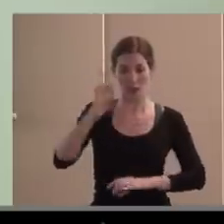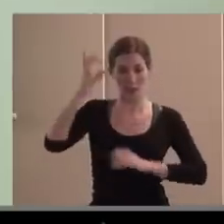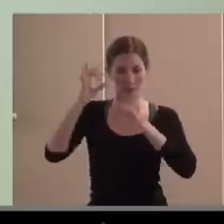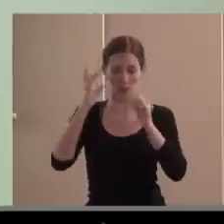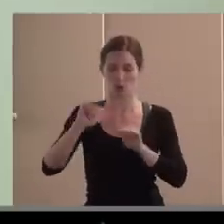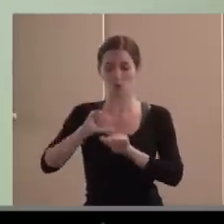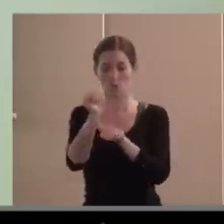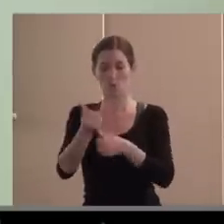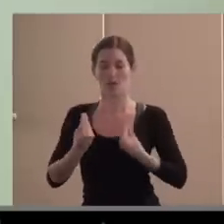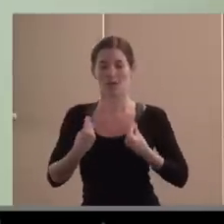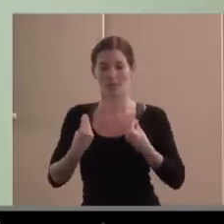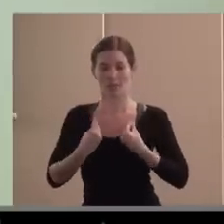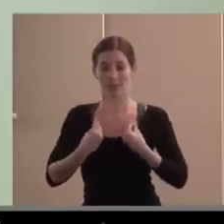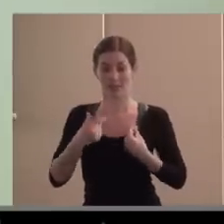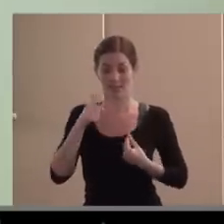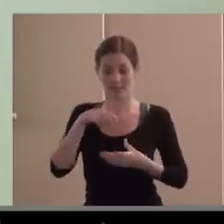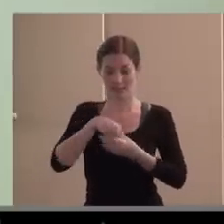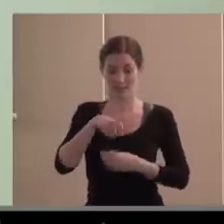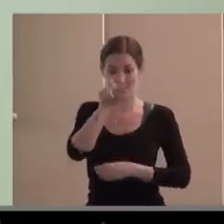social, en las personas a las que representamos.